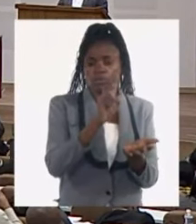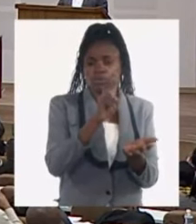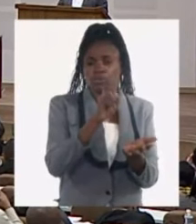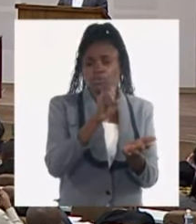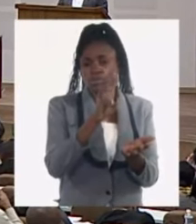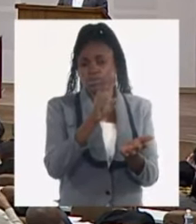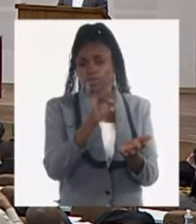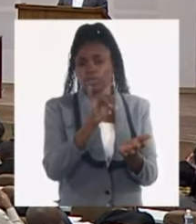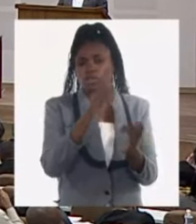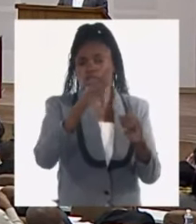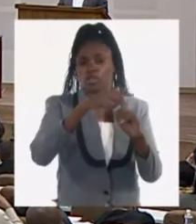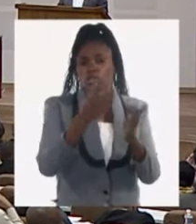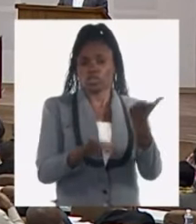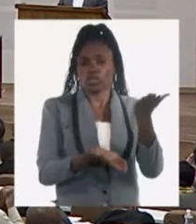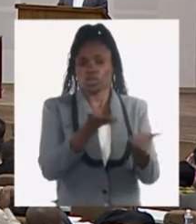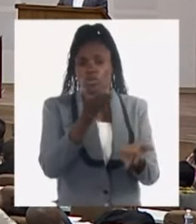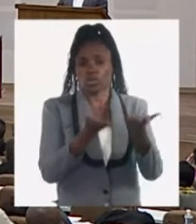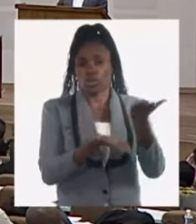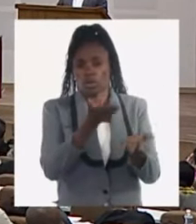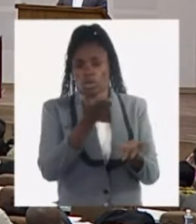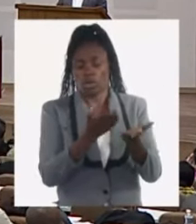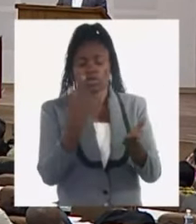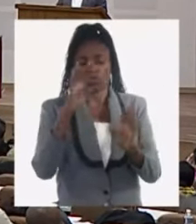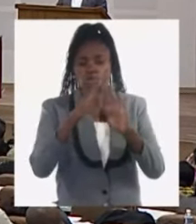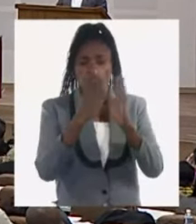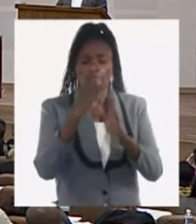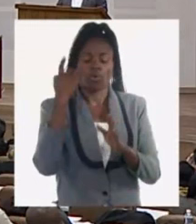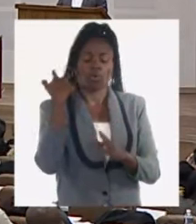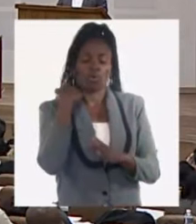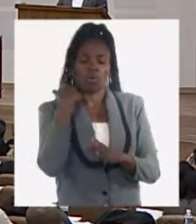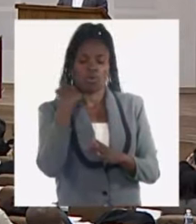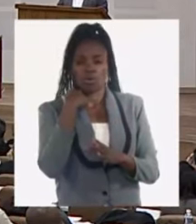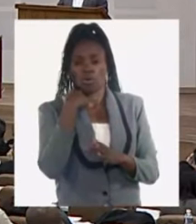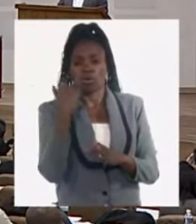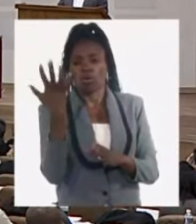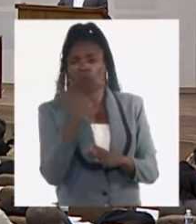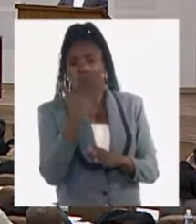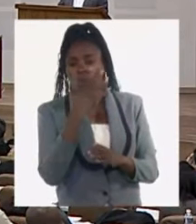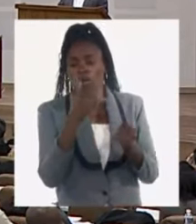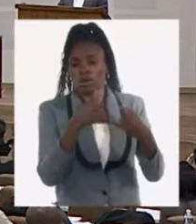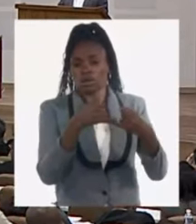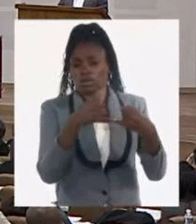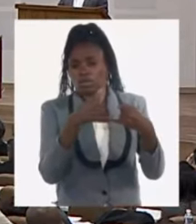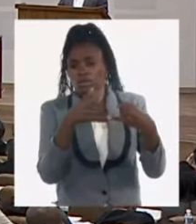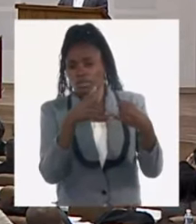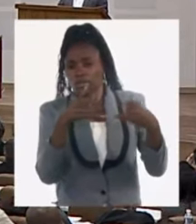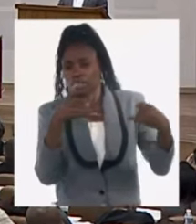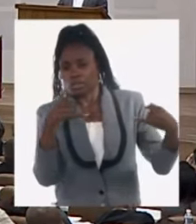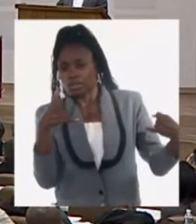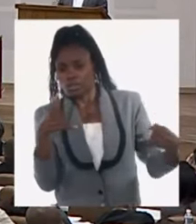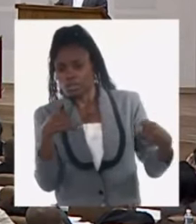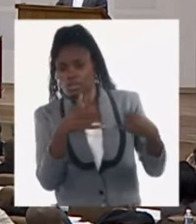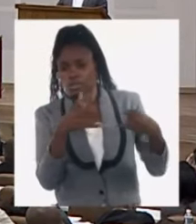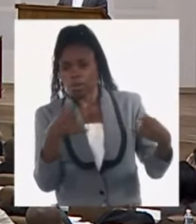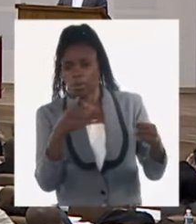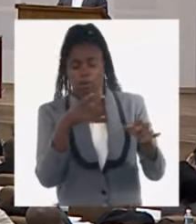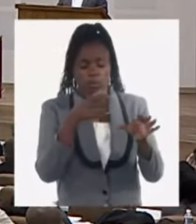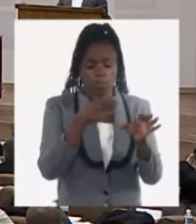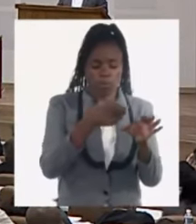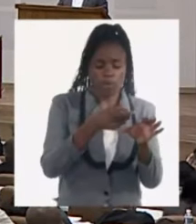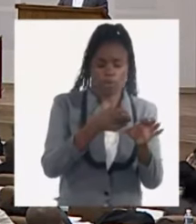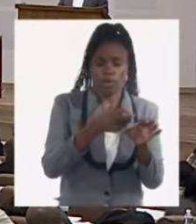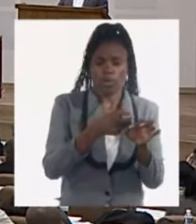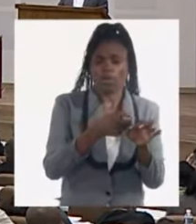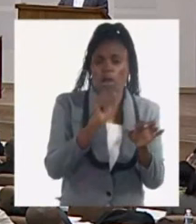129 hectáreas de estanques de agricultura la línea de formulación llenada de bulbos también con capacidad de 10 millones de bulbos anuales o sea varias